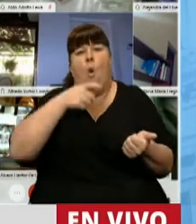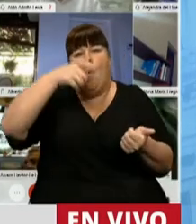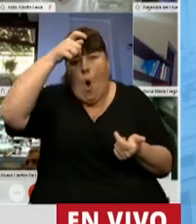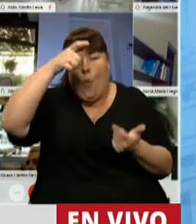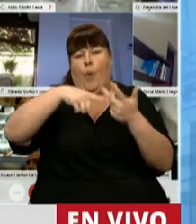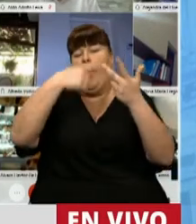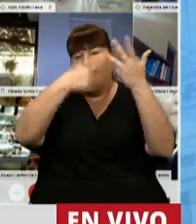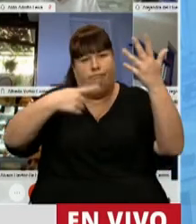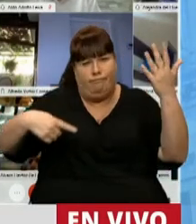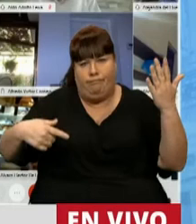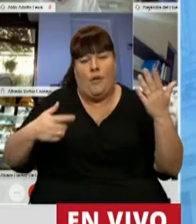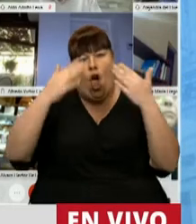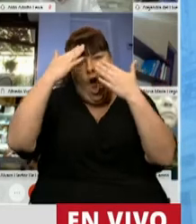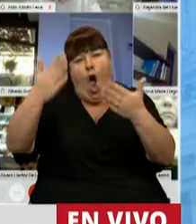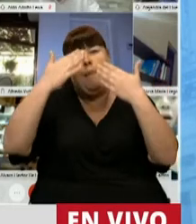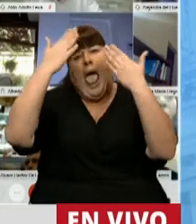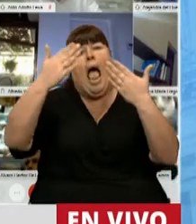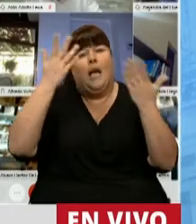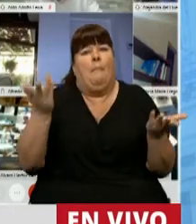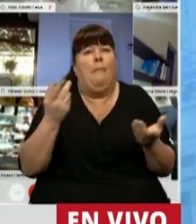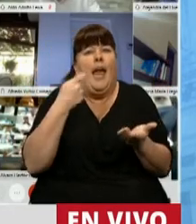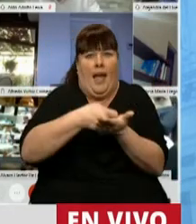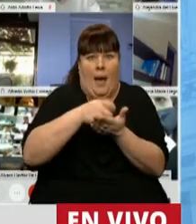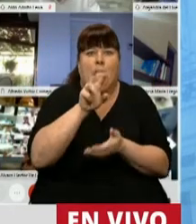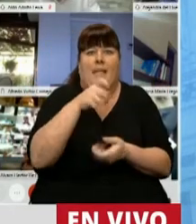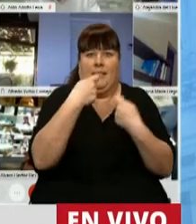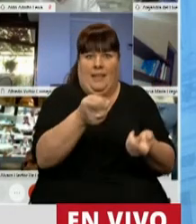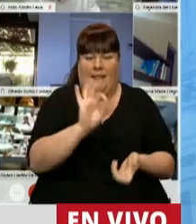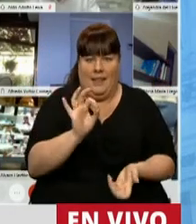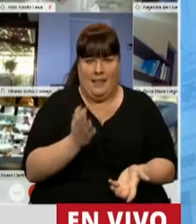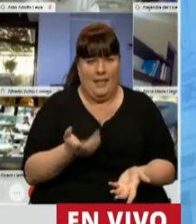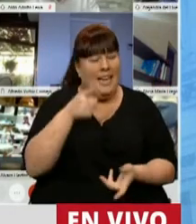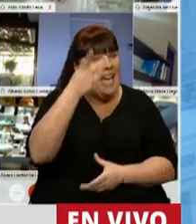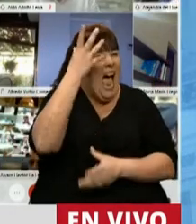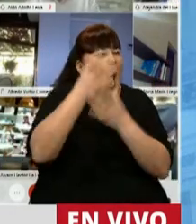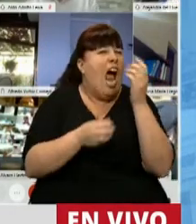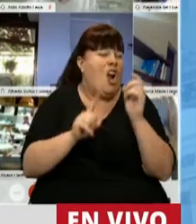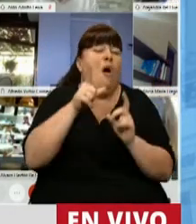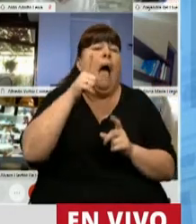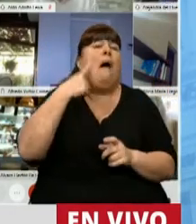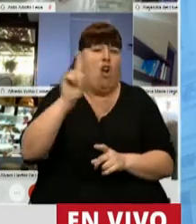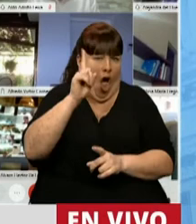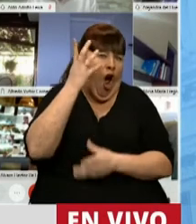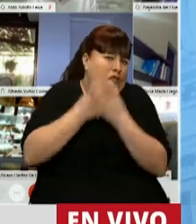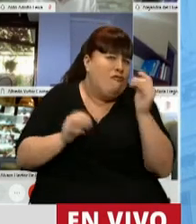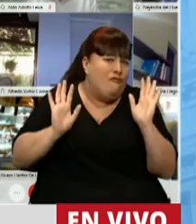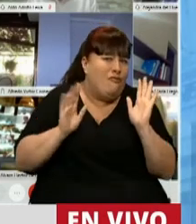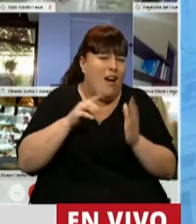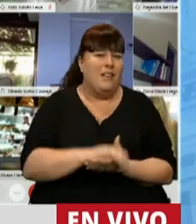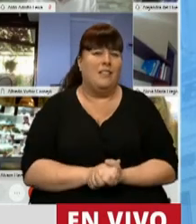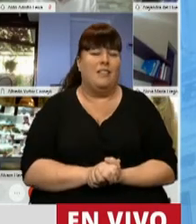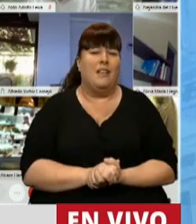bomberos, que se hizo homenaje, que se hicieron todo. Yo creo que ha sido un error involuntario. Se está